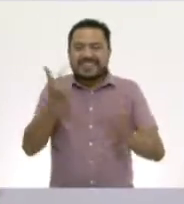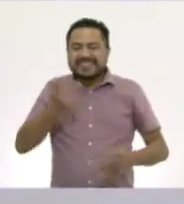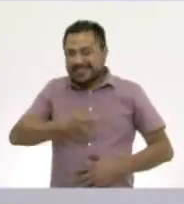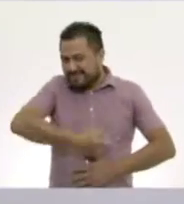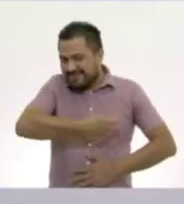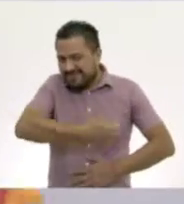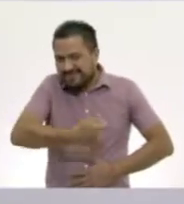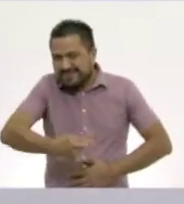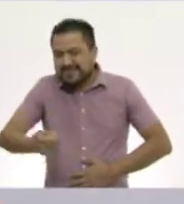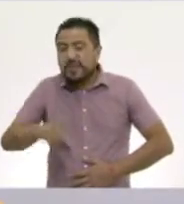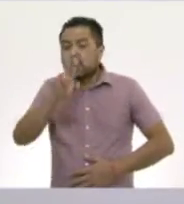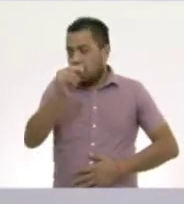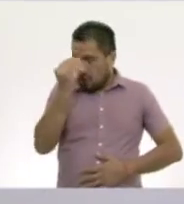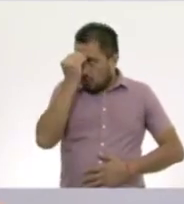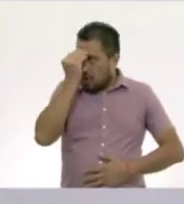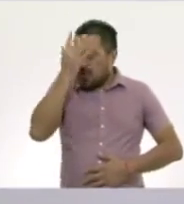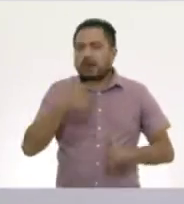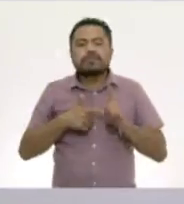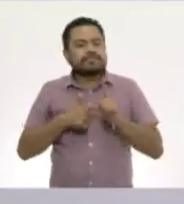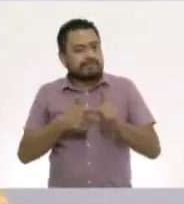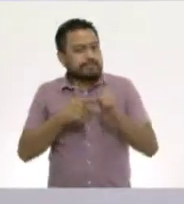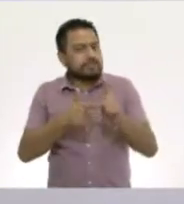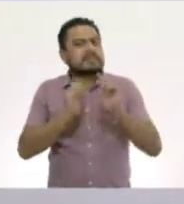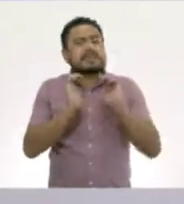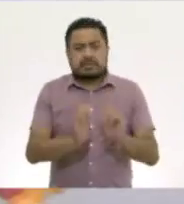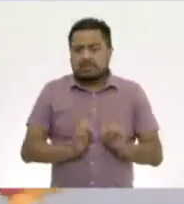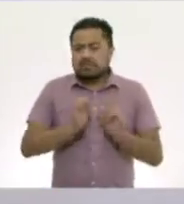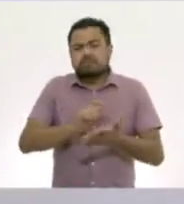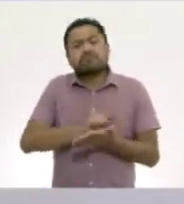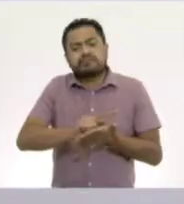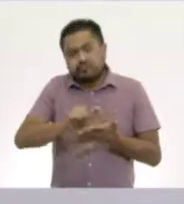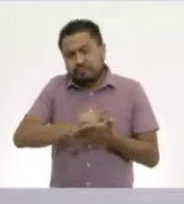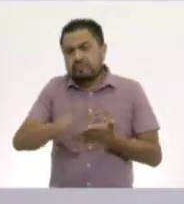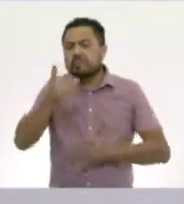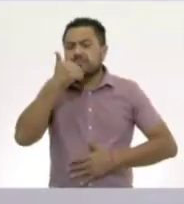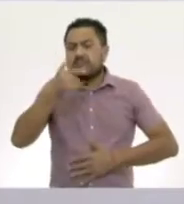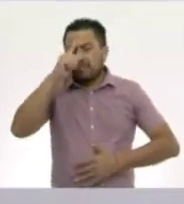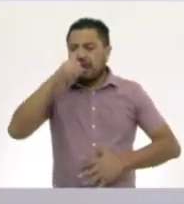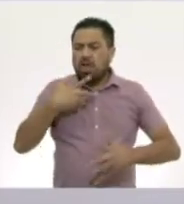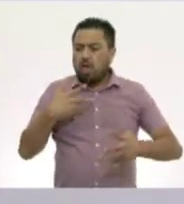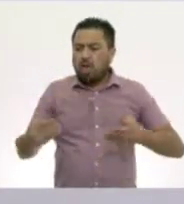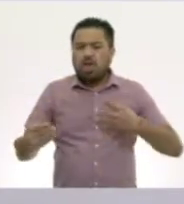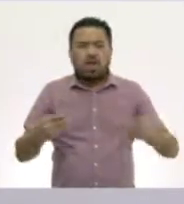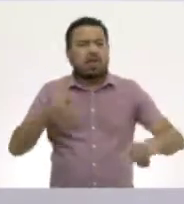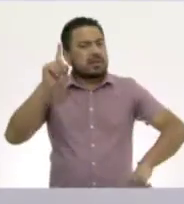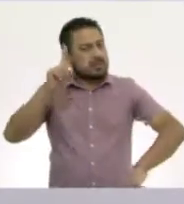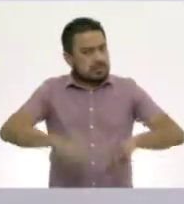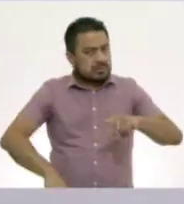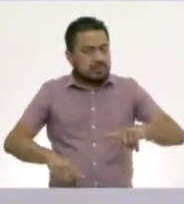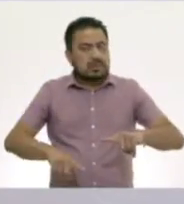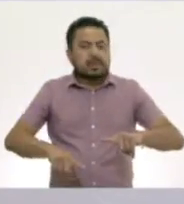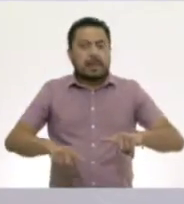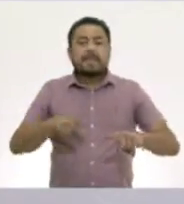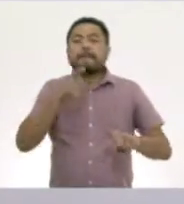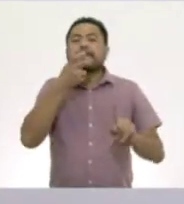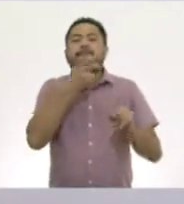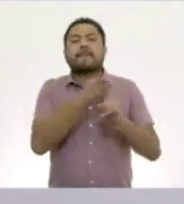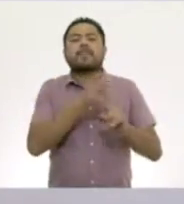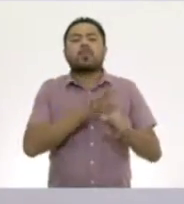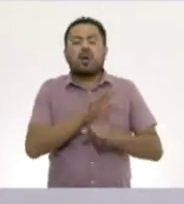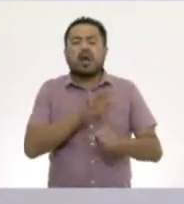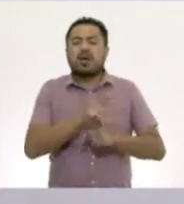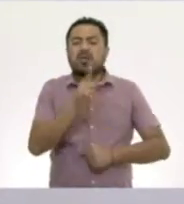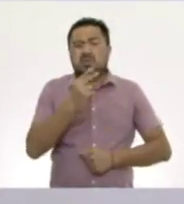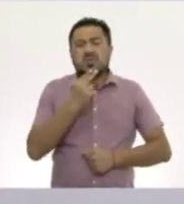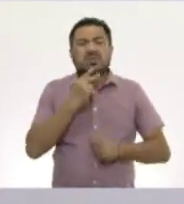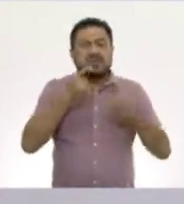¡No olviden que hay que continuar con las medidas de higiene para evitar contagios! Una de ellas es utilizar